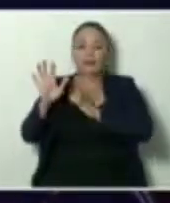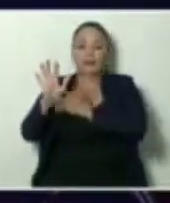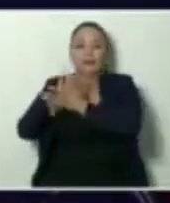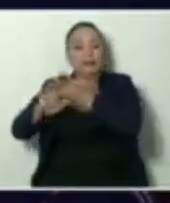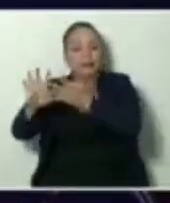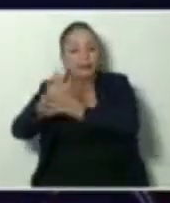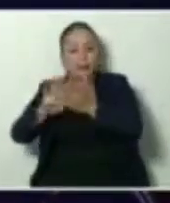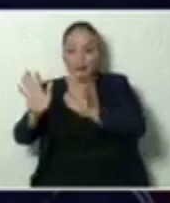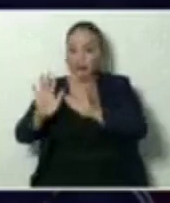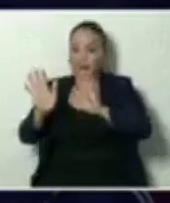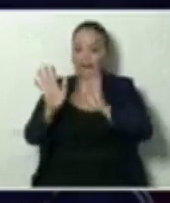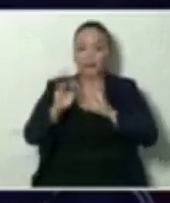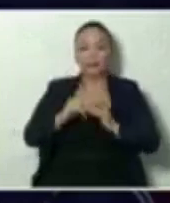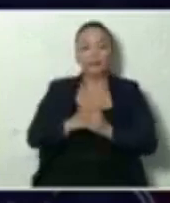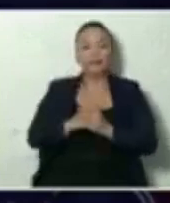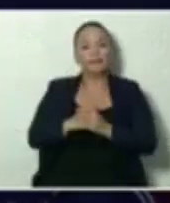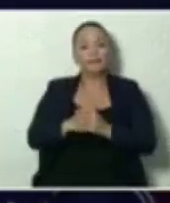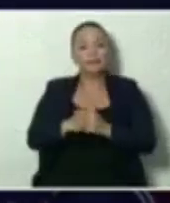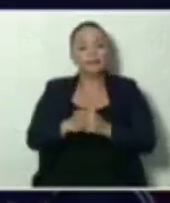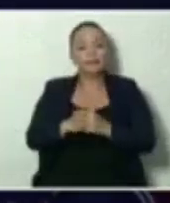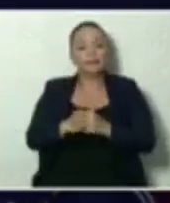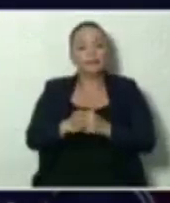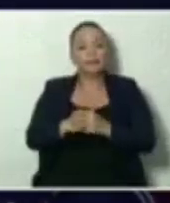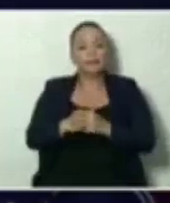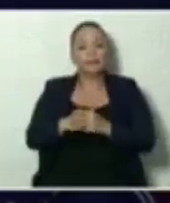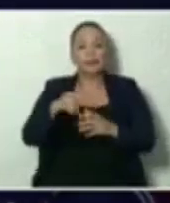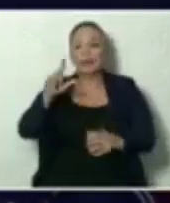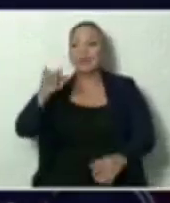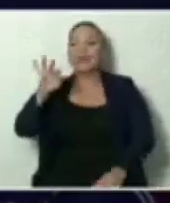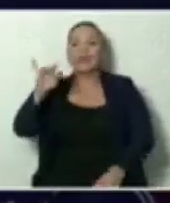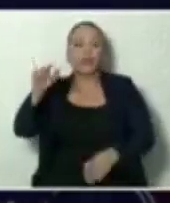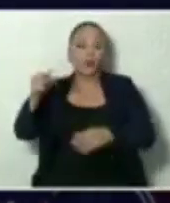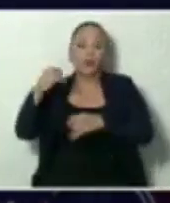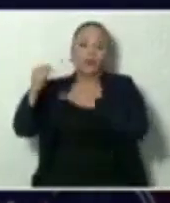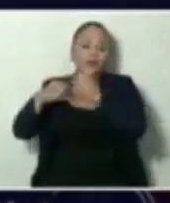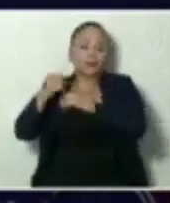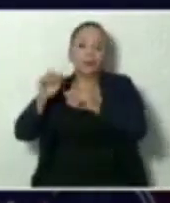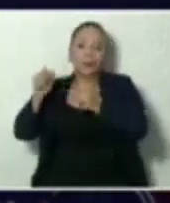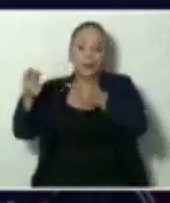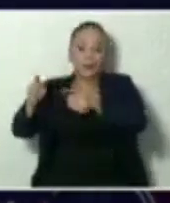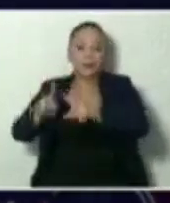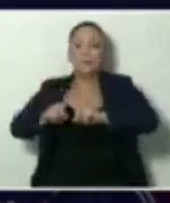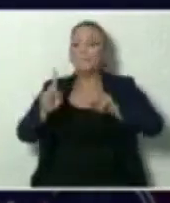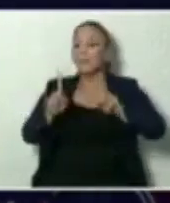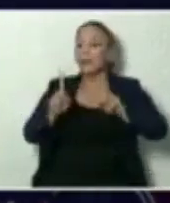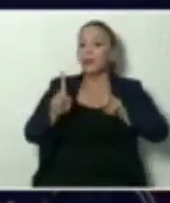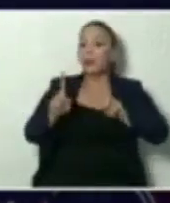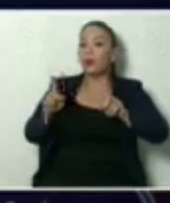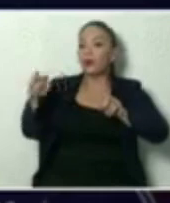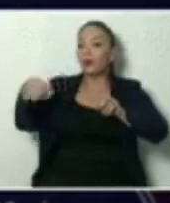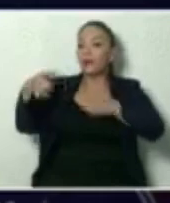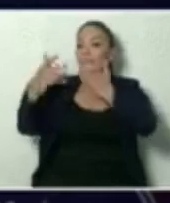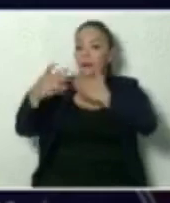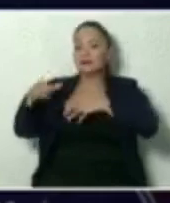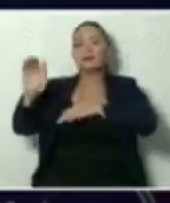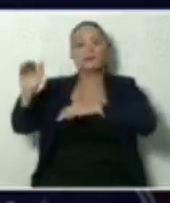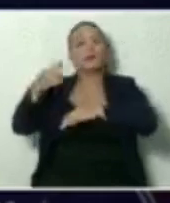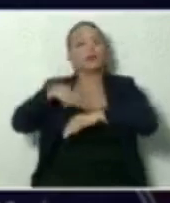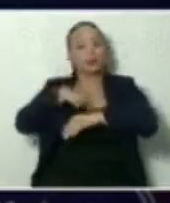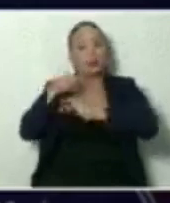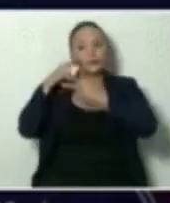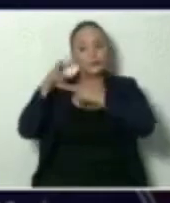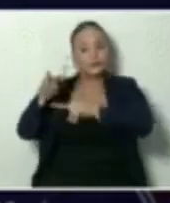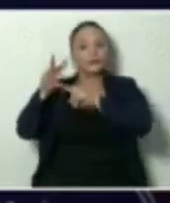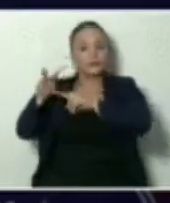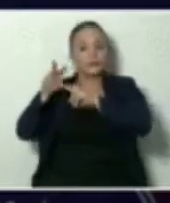en un embrollo de litigio internacional, etcétera. Pero ellos están advertidos que estamos siendo muy vigilantes